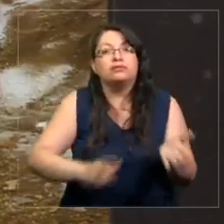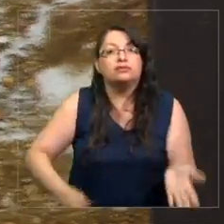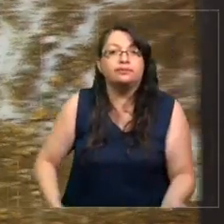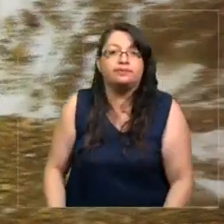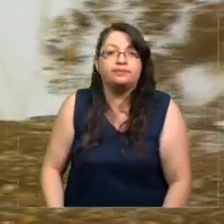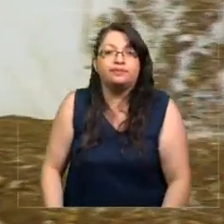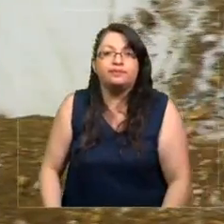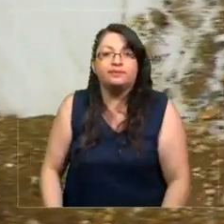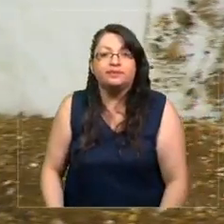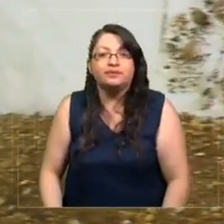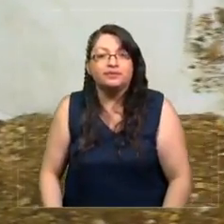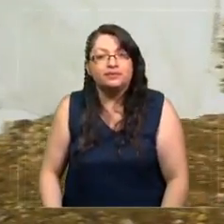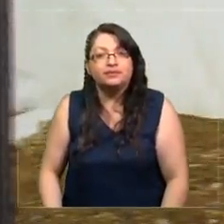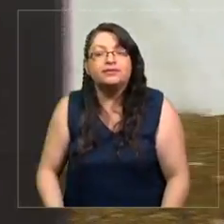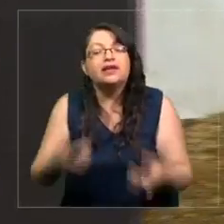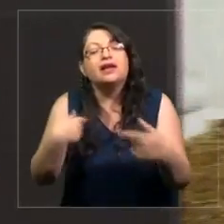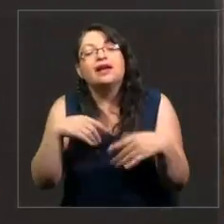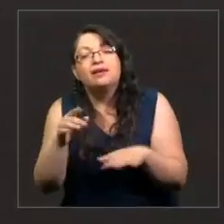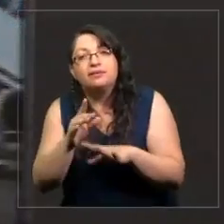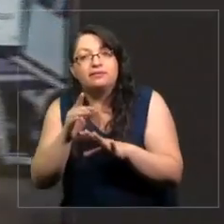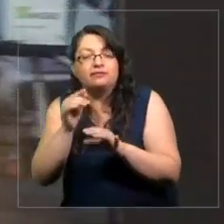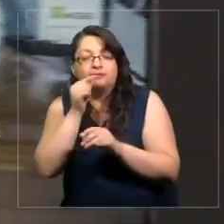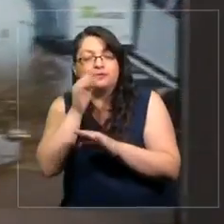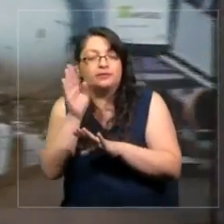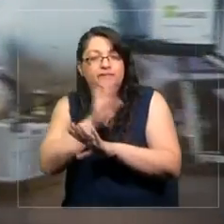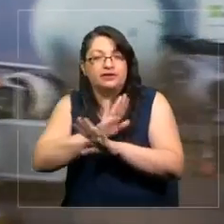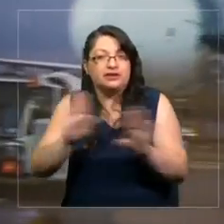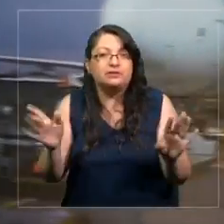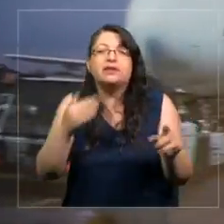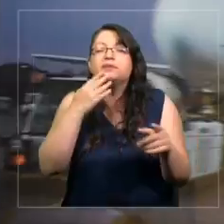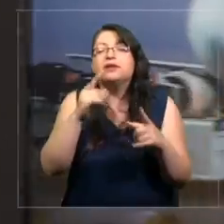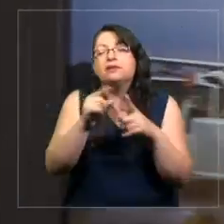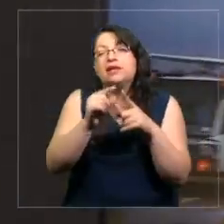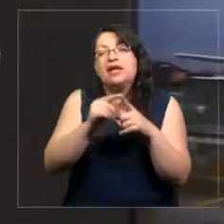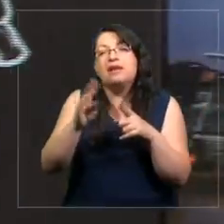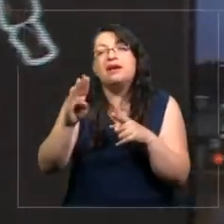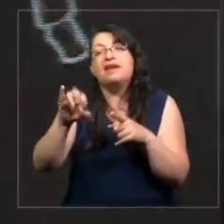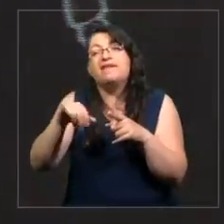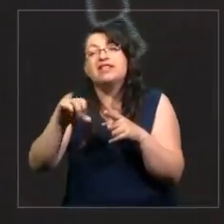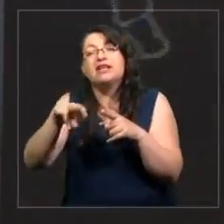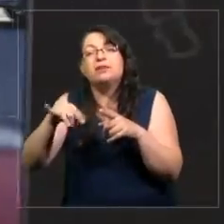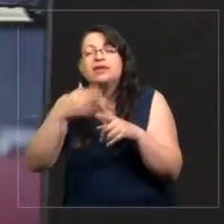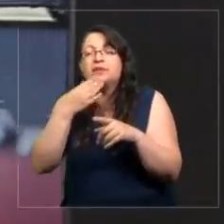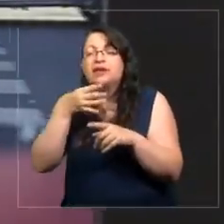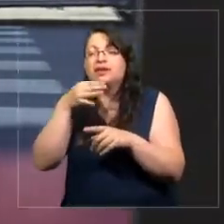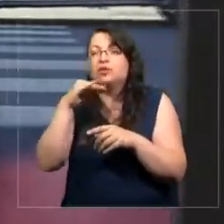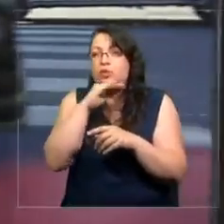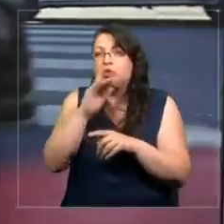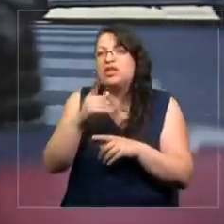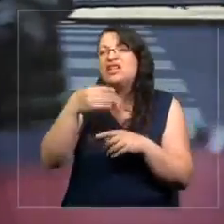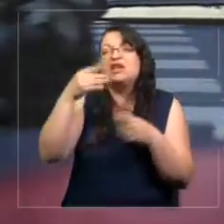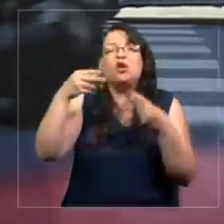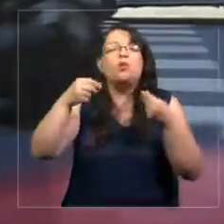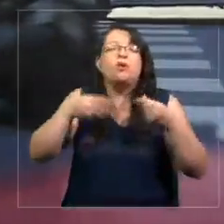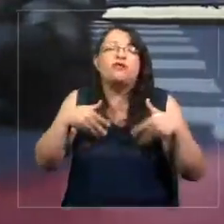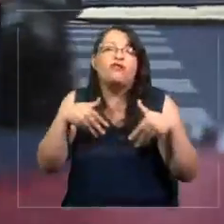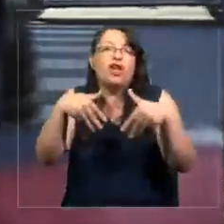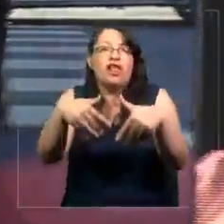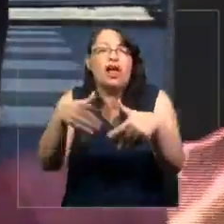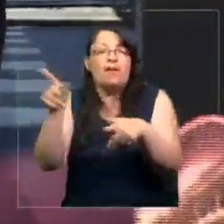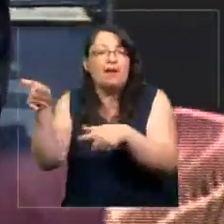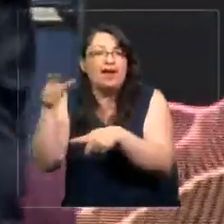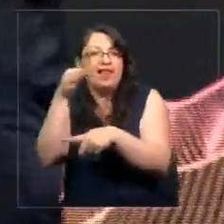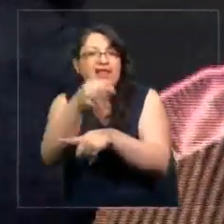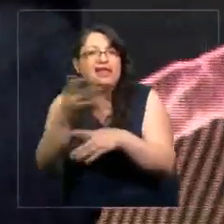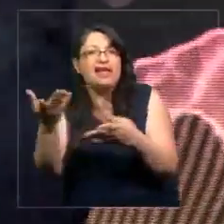Y aquí quiero introducir ya, para ir terminando, un concepto que también usa Benjamin que es respecto al fantasma. Recordemos que Benjamin asemeja